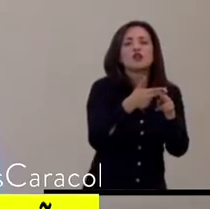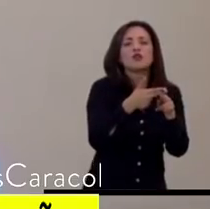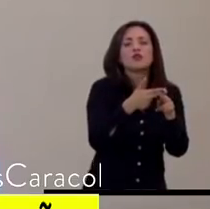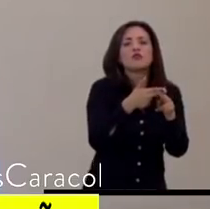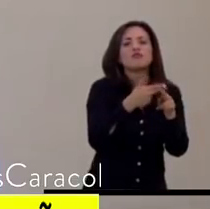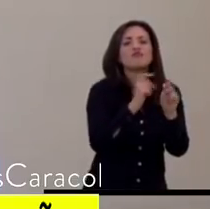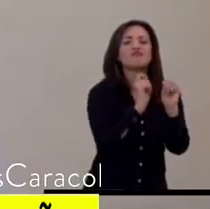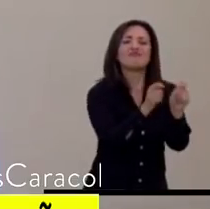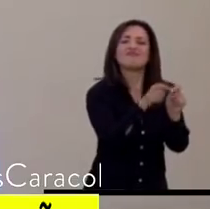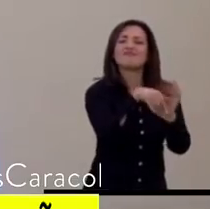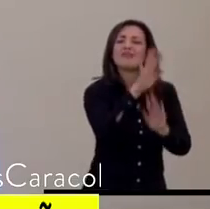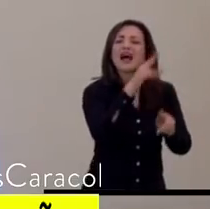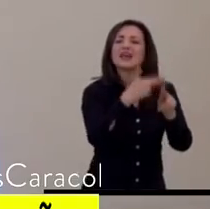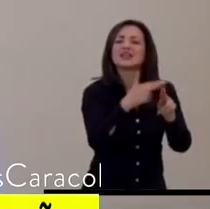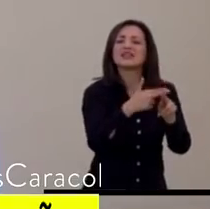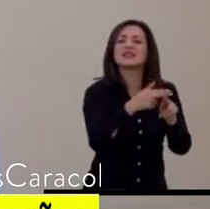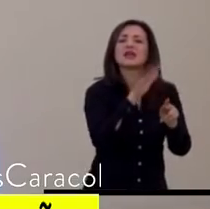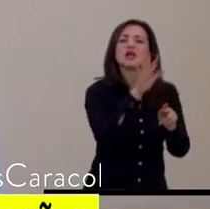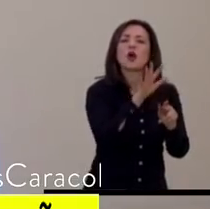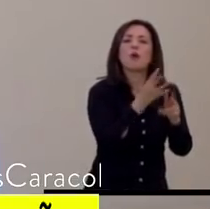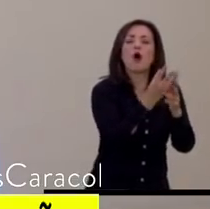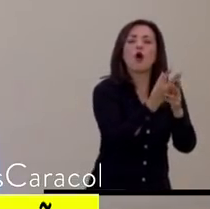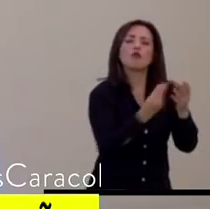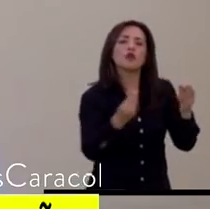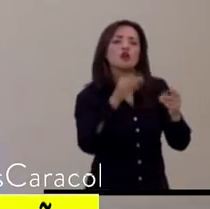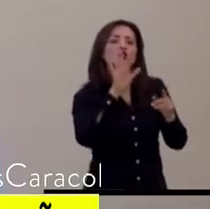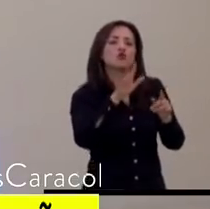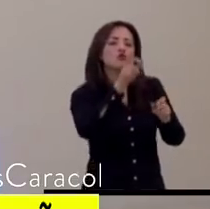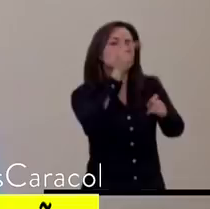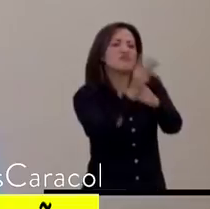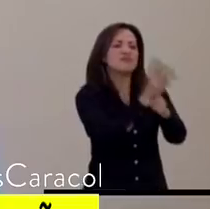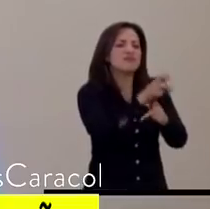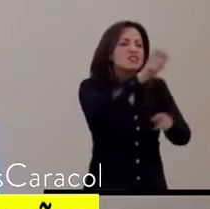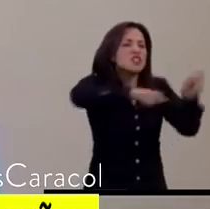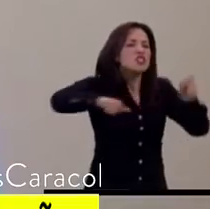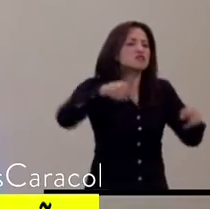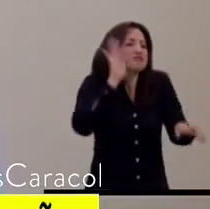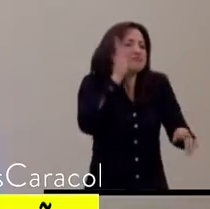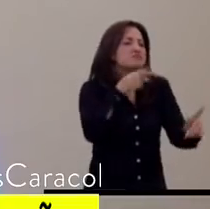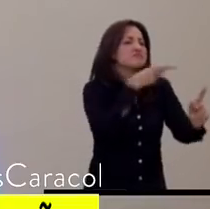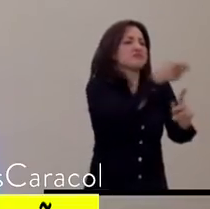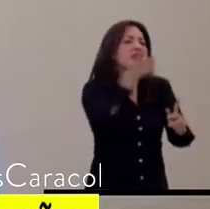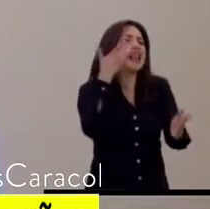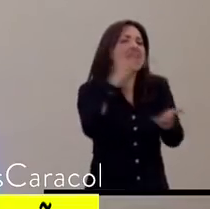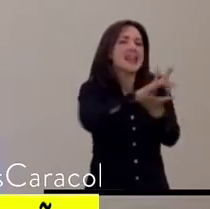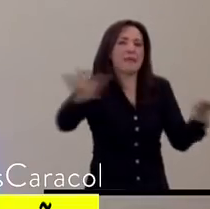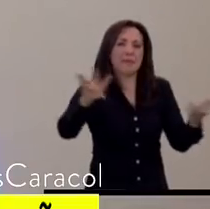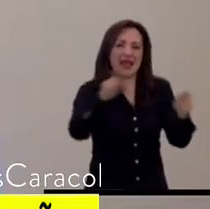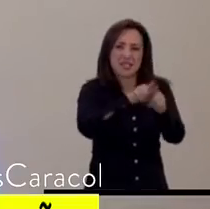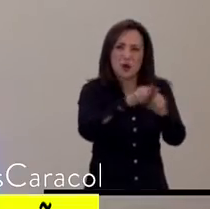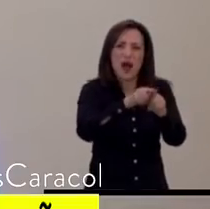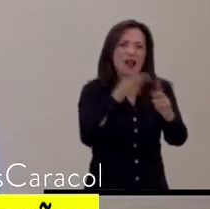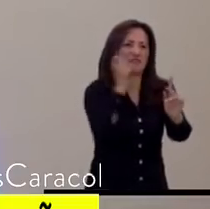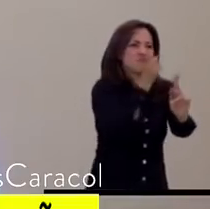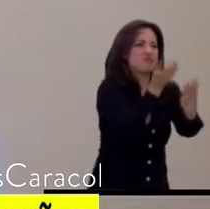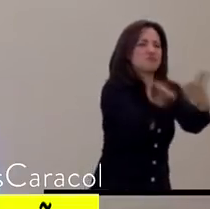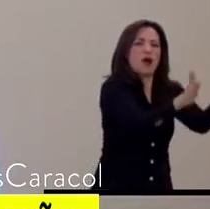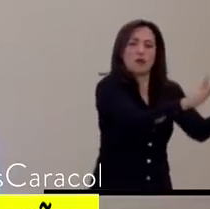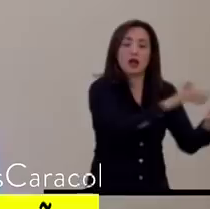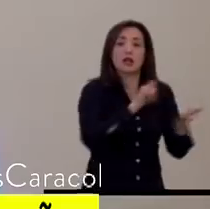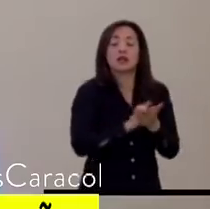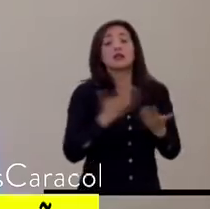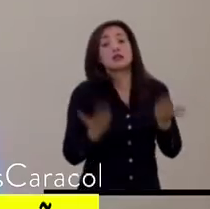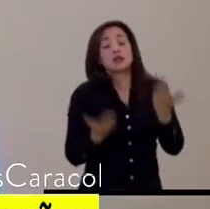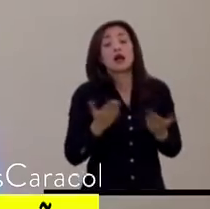está más denominado como la limpieza social, pero hay que ser cautos en no ser conclusivos, son